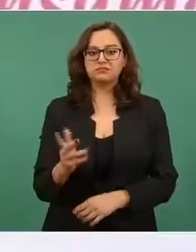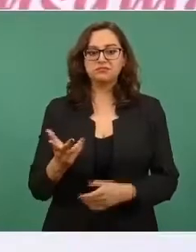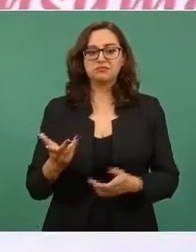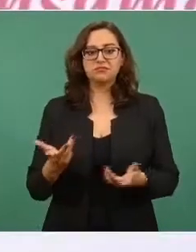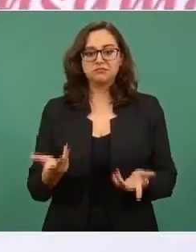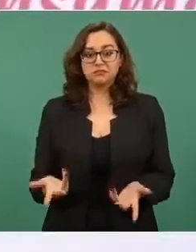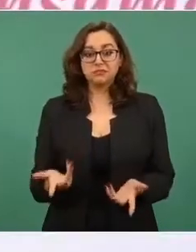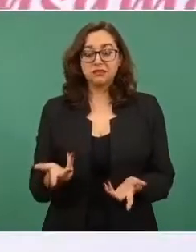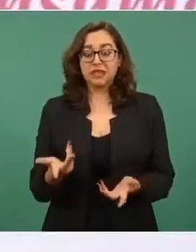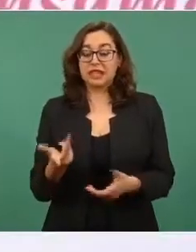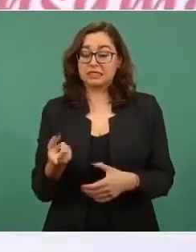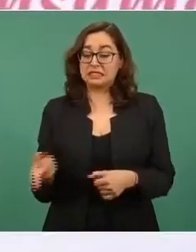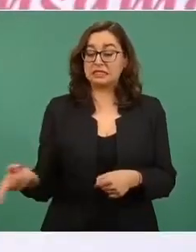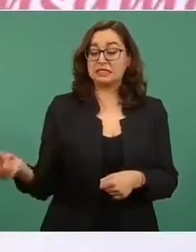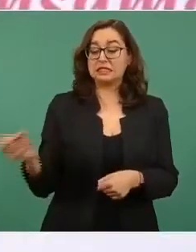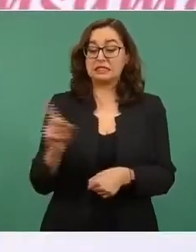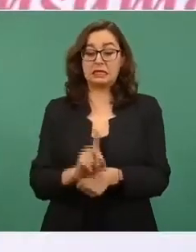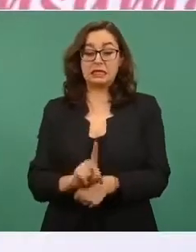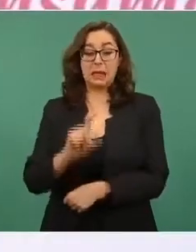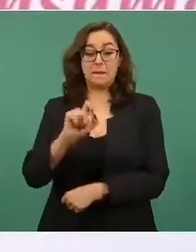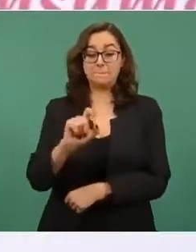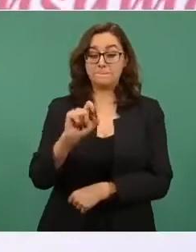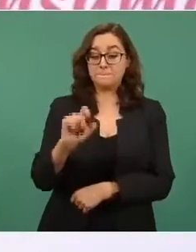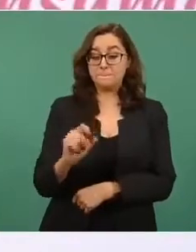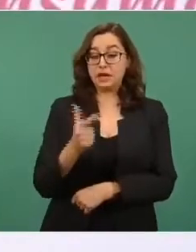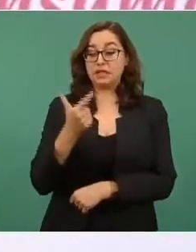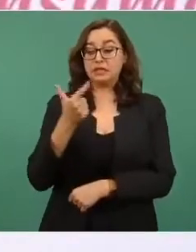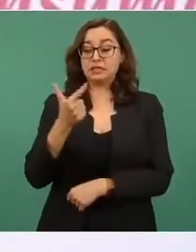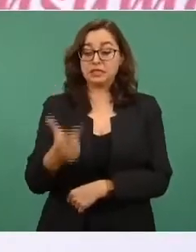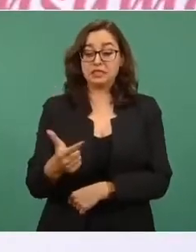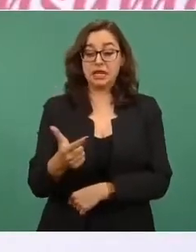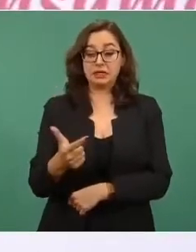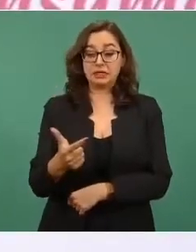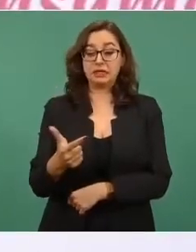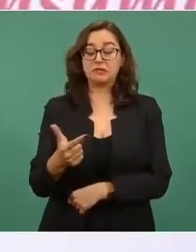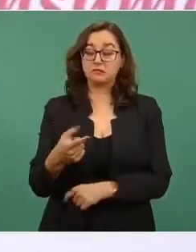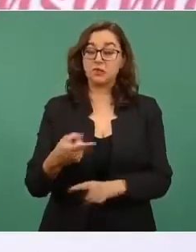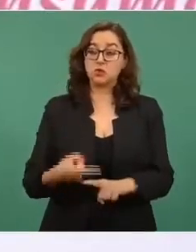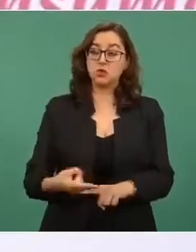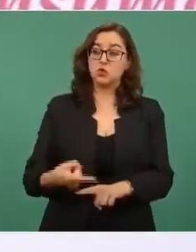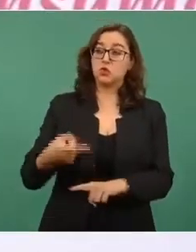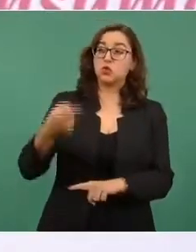en ese día, hace 200 años,